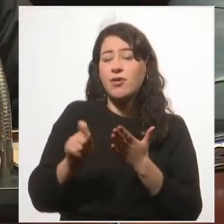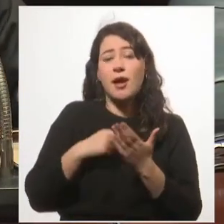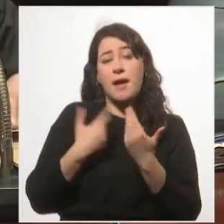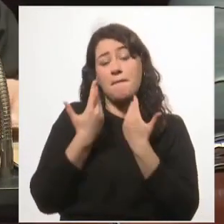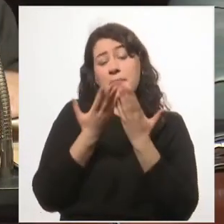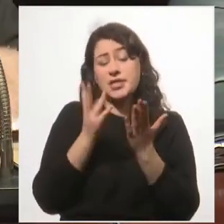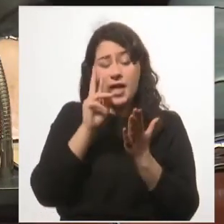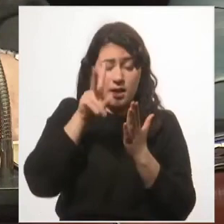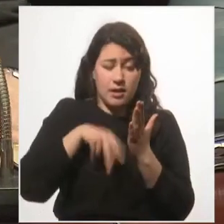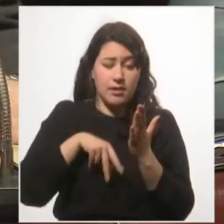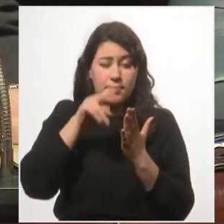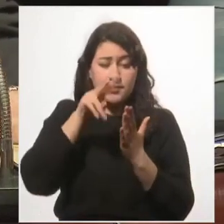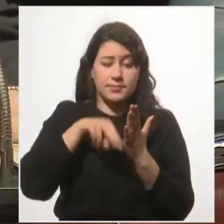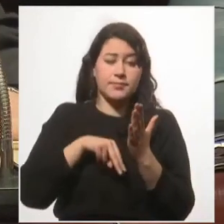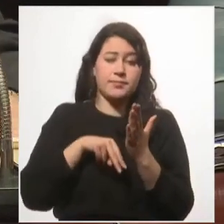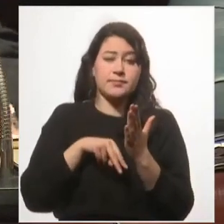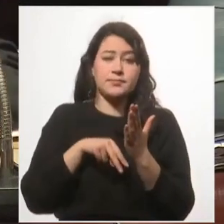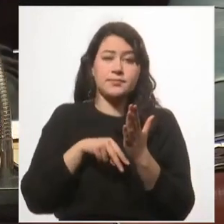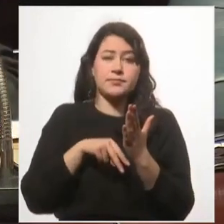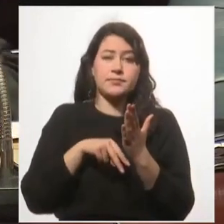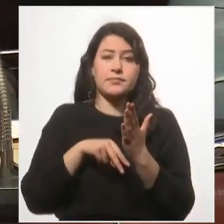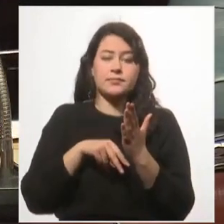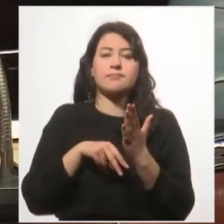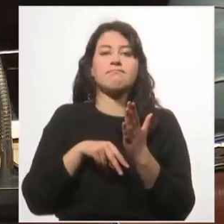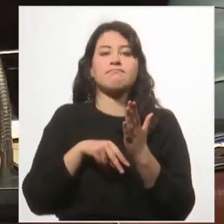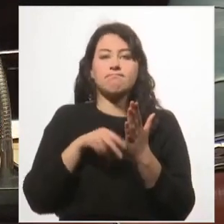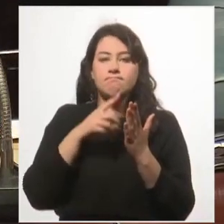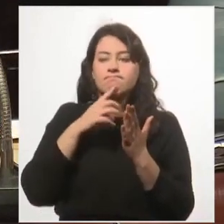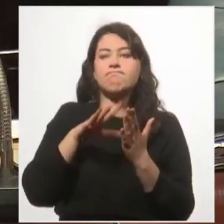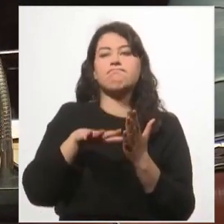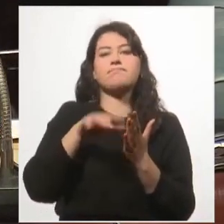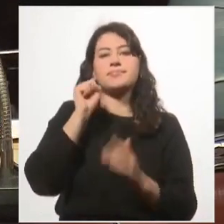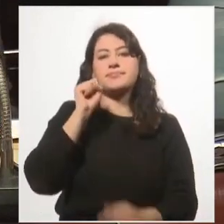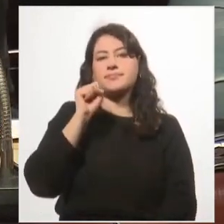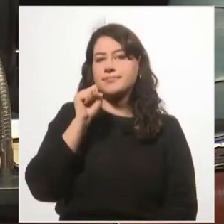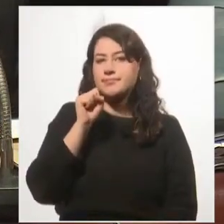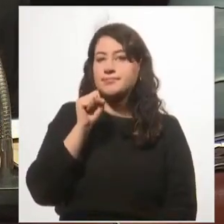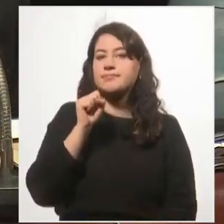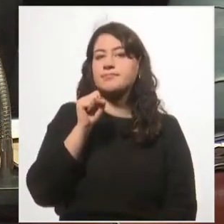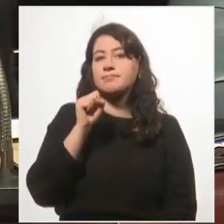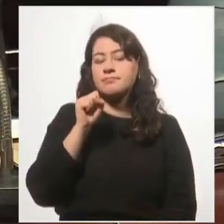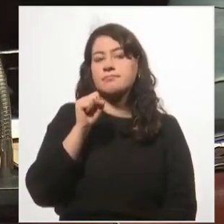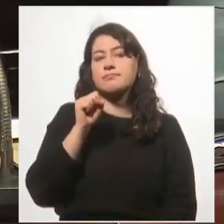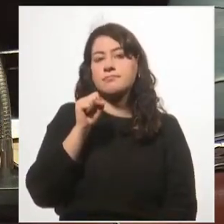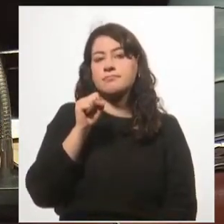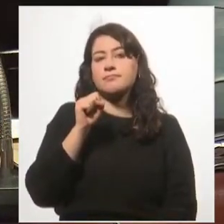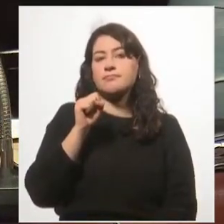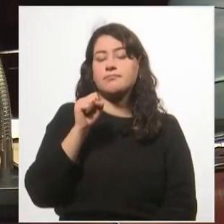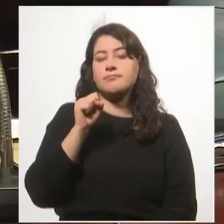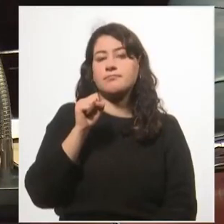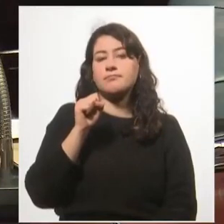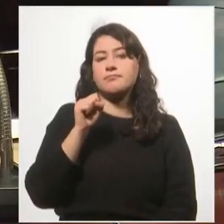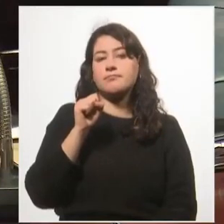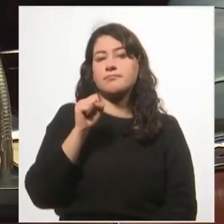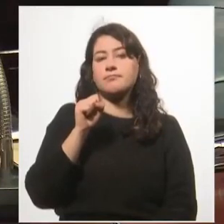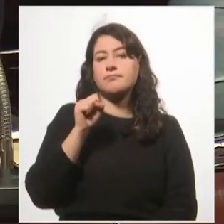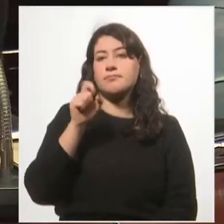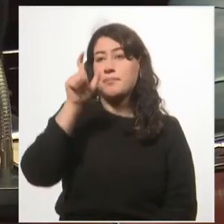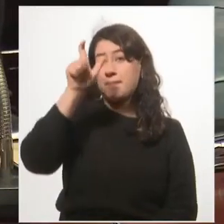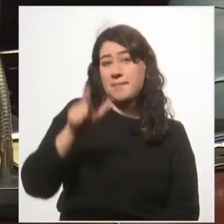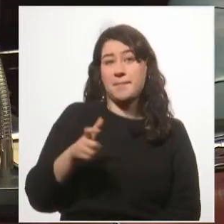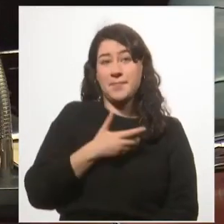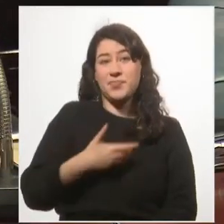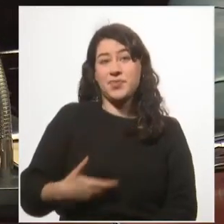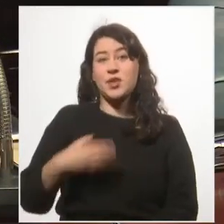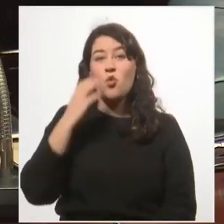a leerlo y comprendí que Valladares relata